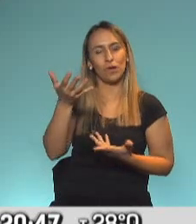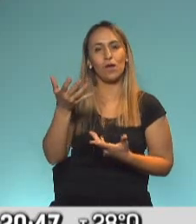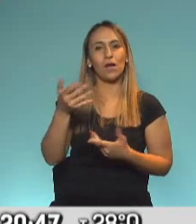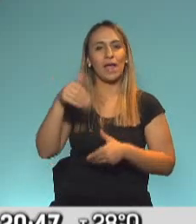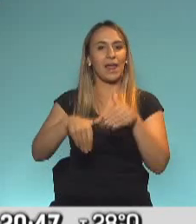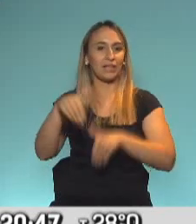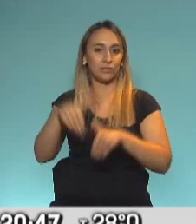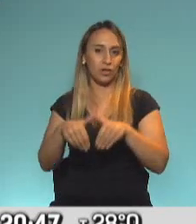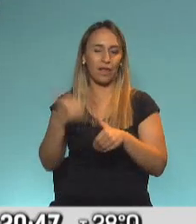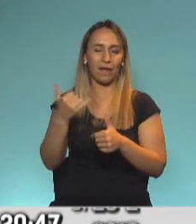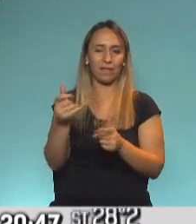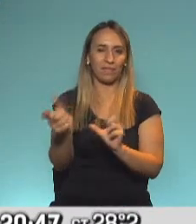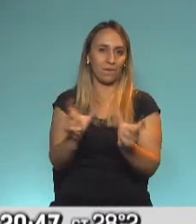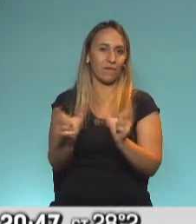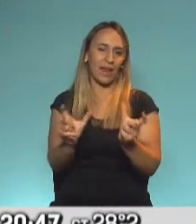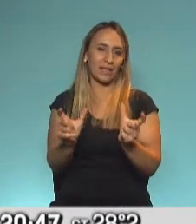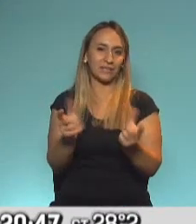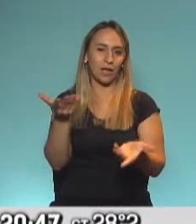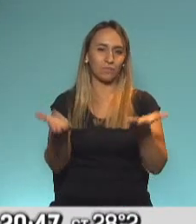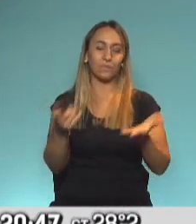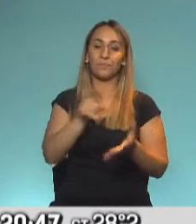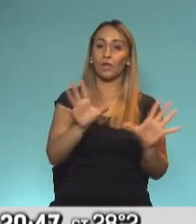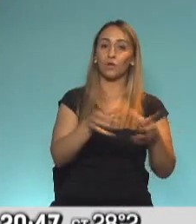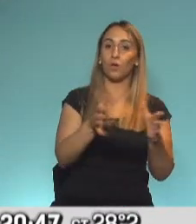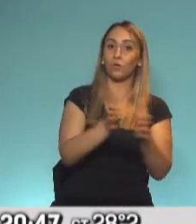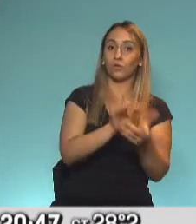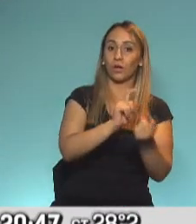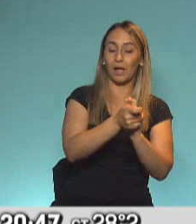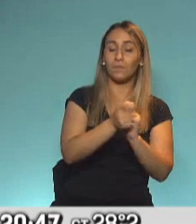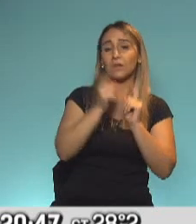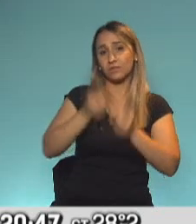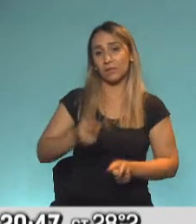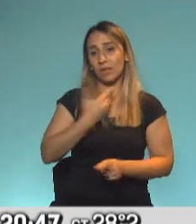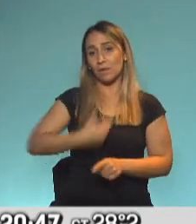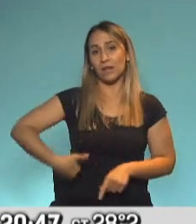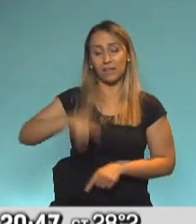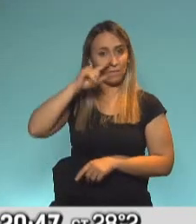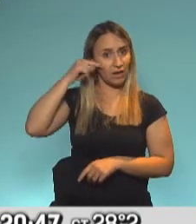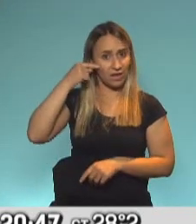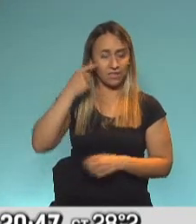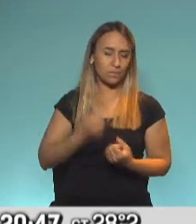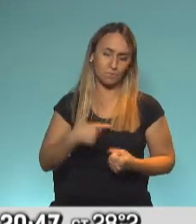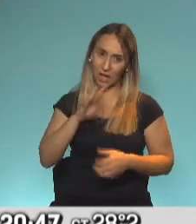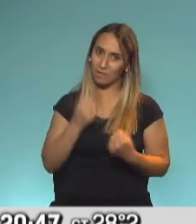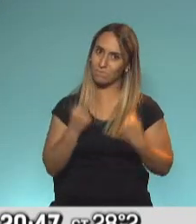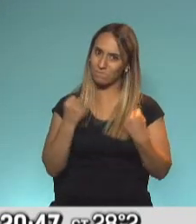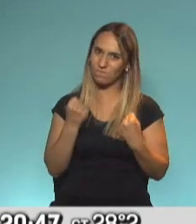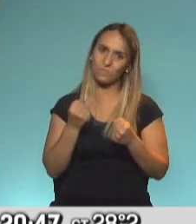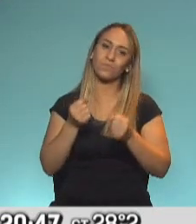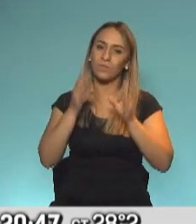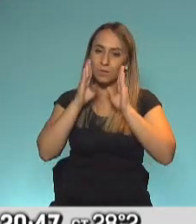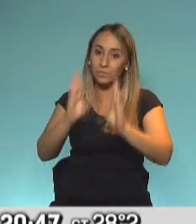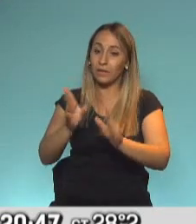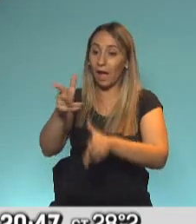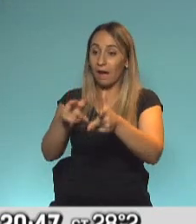próximo, un contraste con Juntos por el Cambio. Y Alberto Fernández es quien más lo enfatiza cuando se dirige al